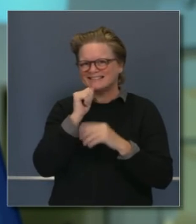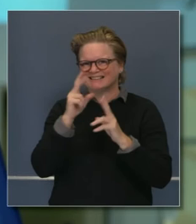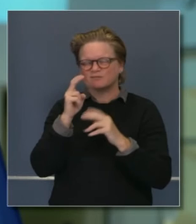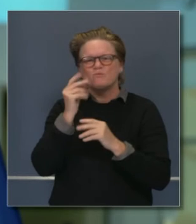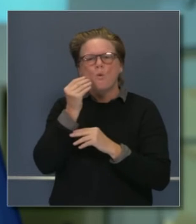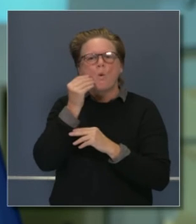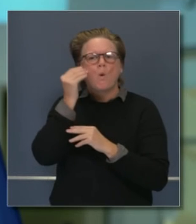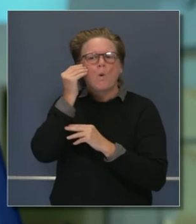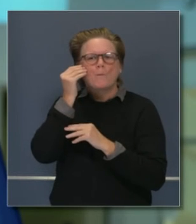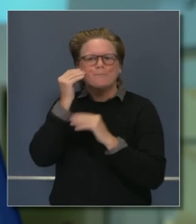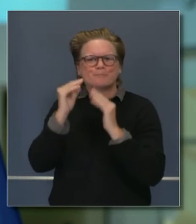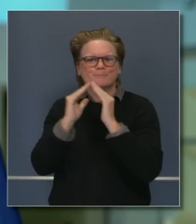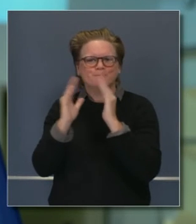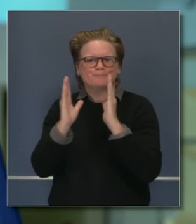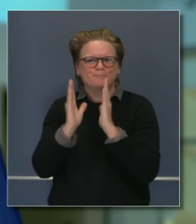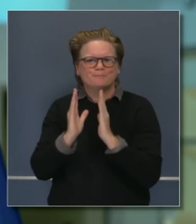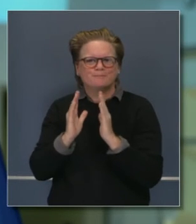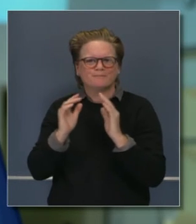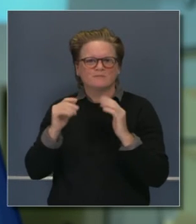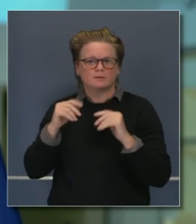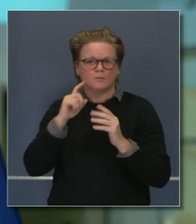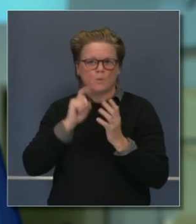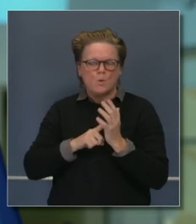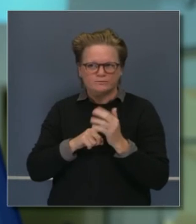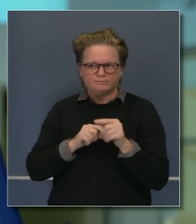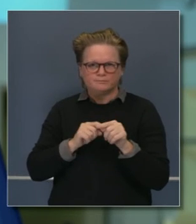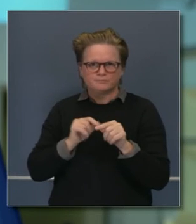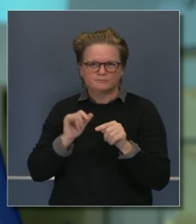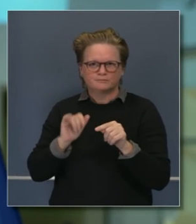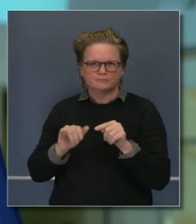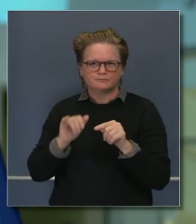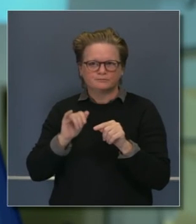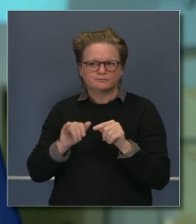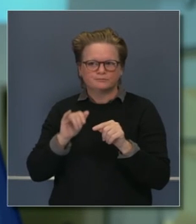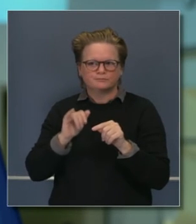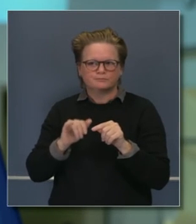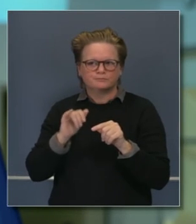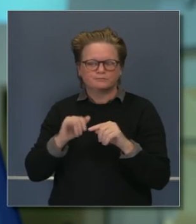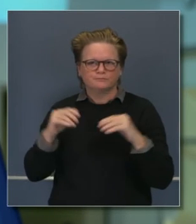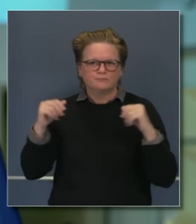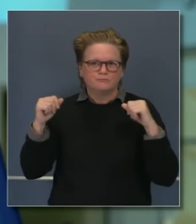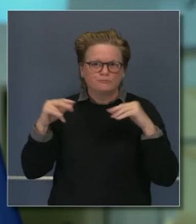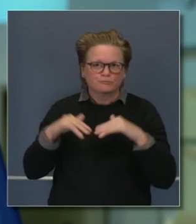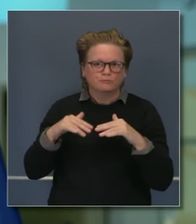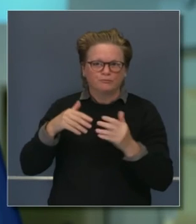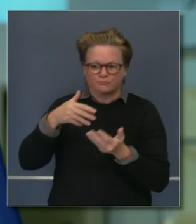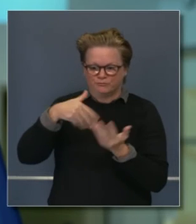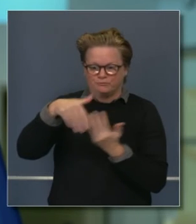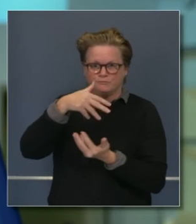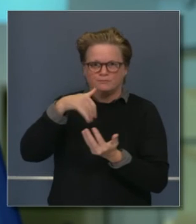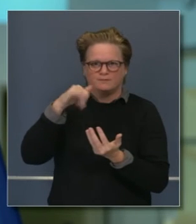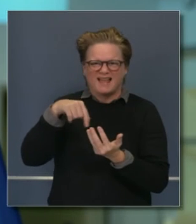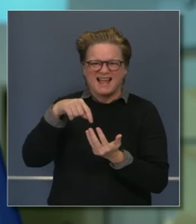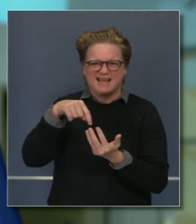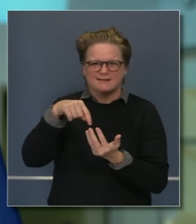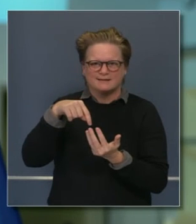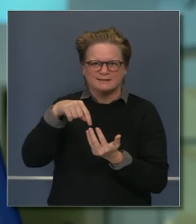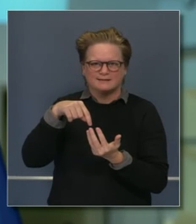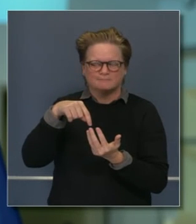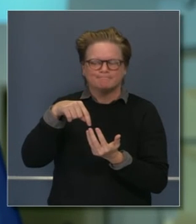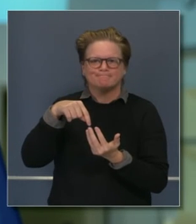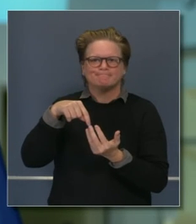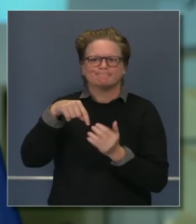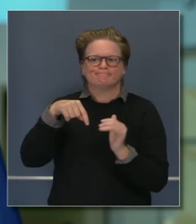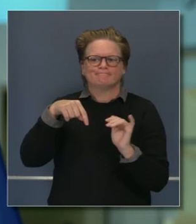privadas, particulares, como una fuente de propagación mayor. Así que es un lugar que debemos